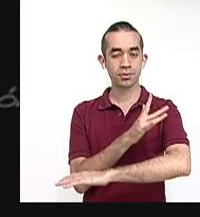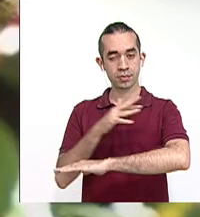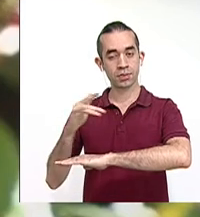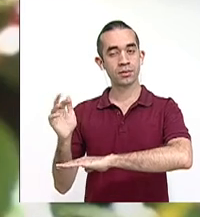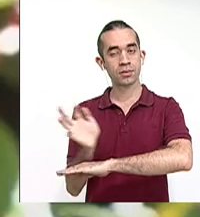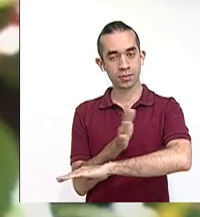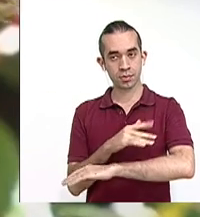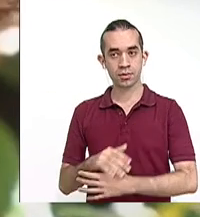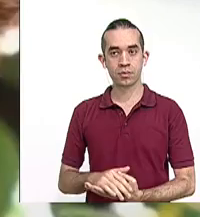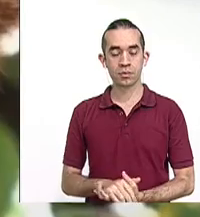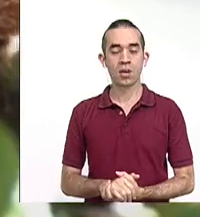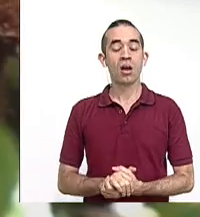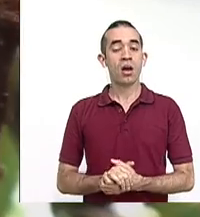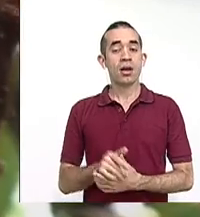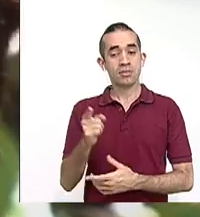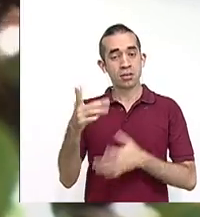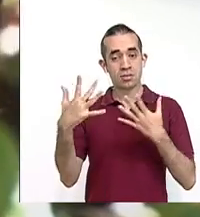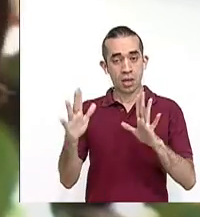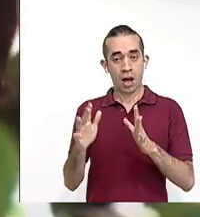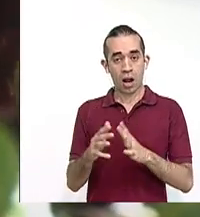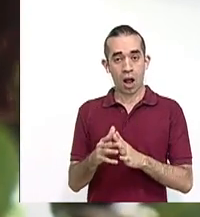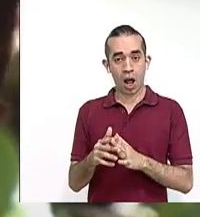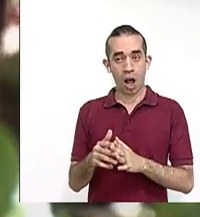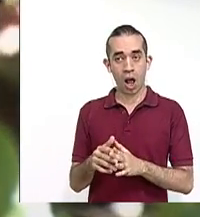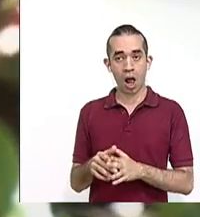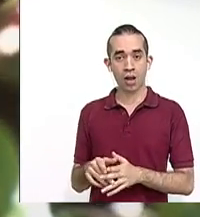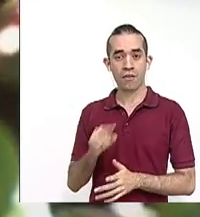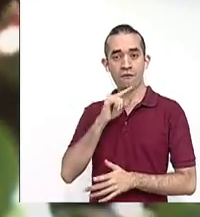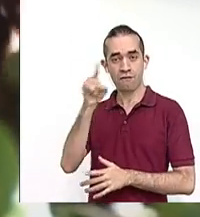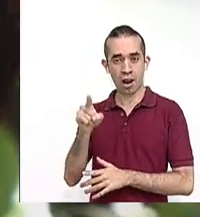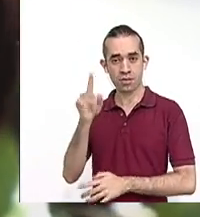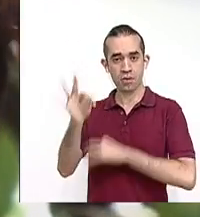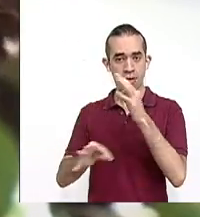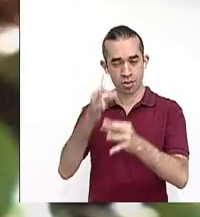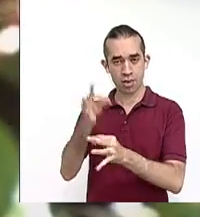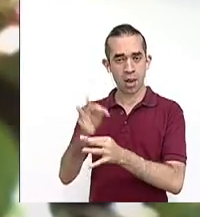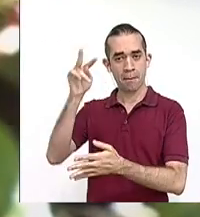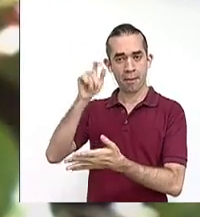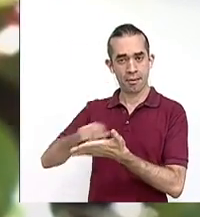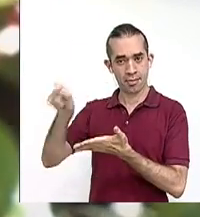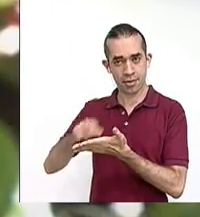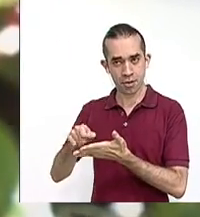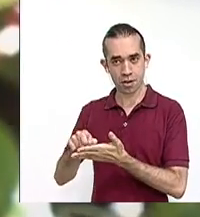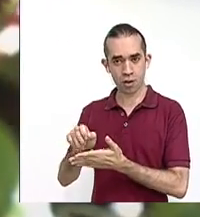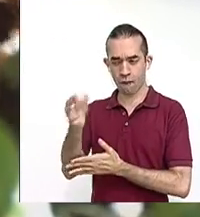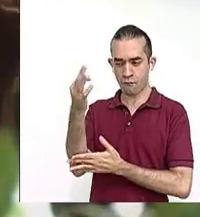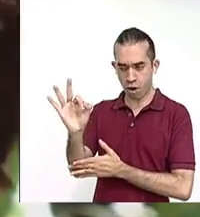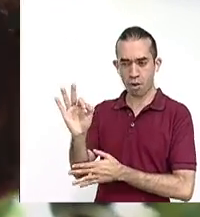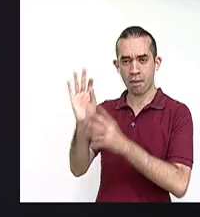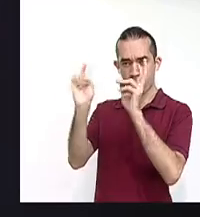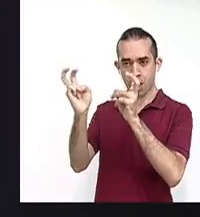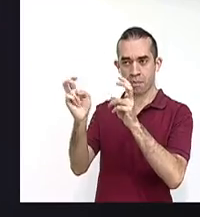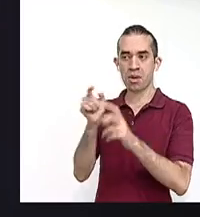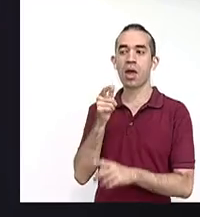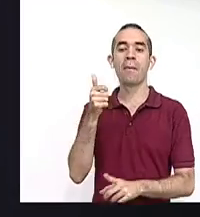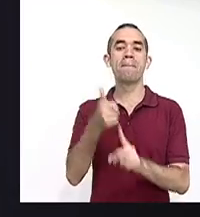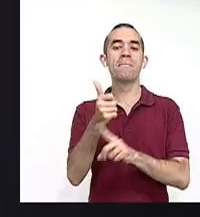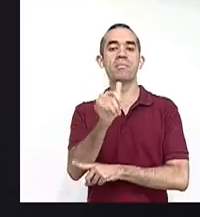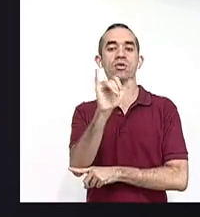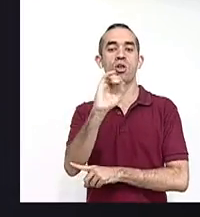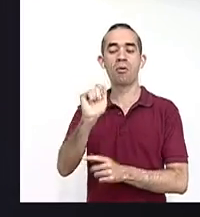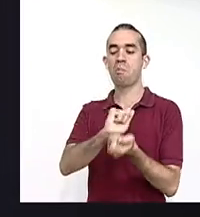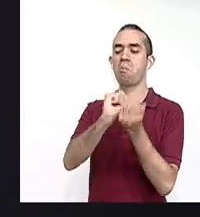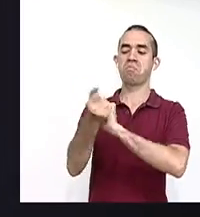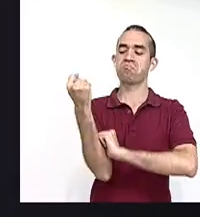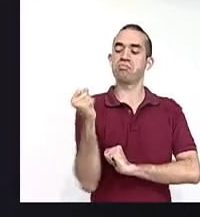La mujer que rompió con el canon realista en el sentido digamos estilístico y temático porque